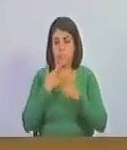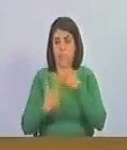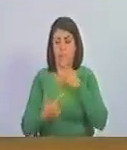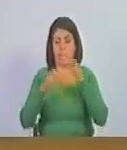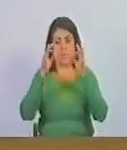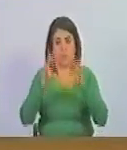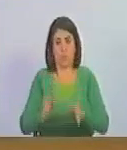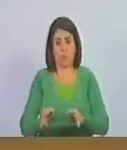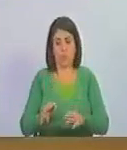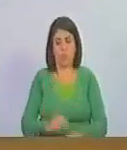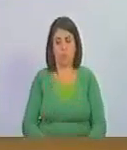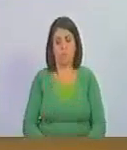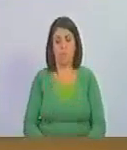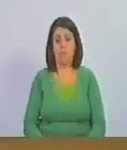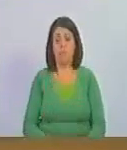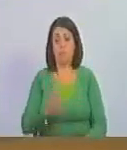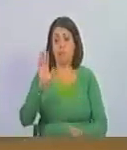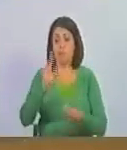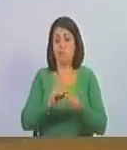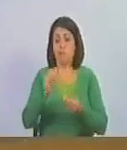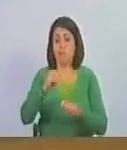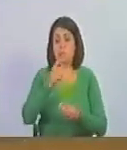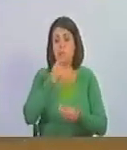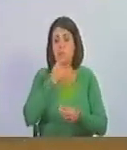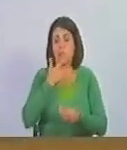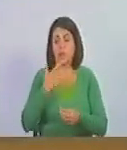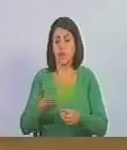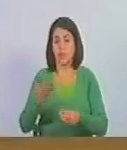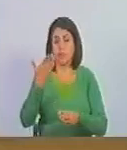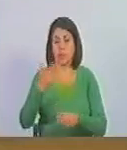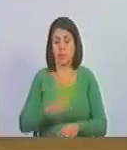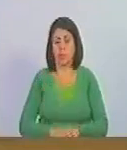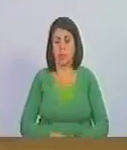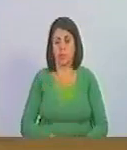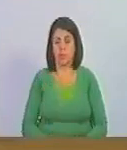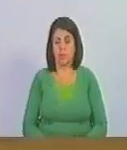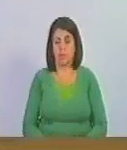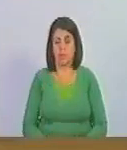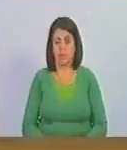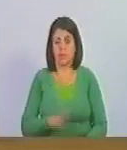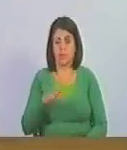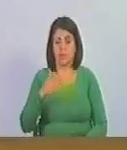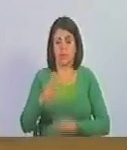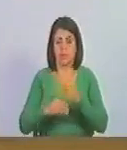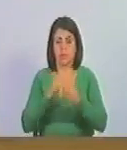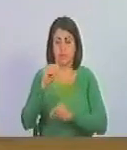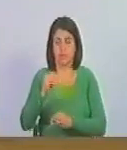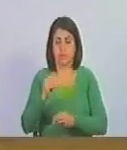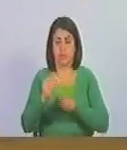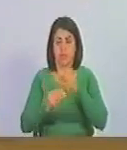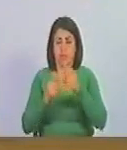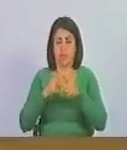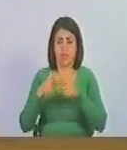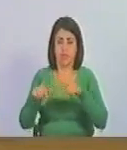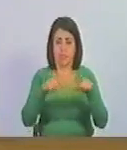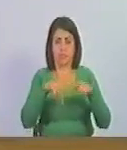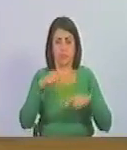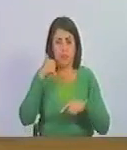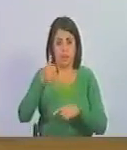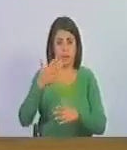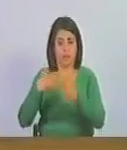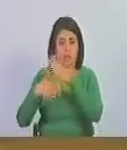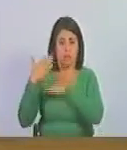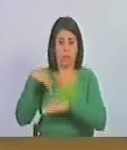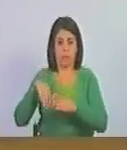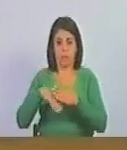más justa, y por su resultado, la más bella e importante, de cuantos se han suscitado, en los siglos antiguos y